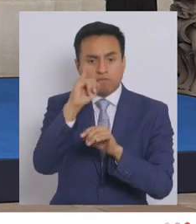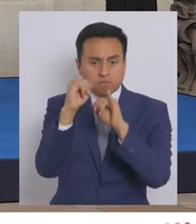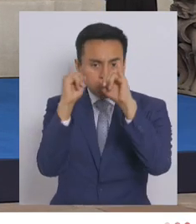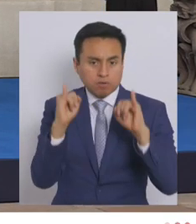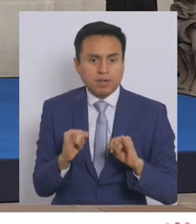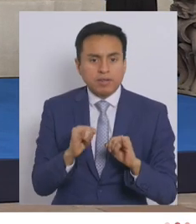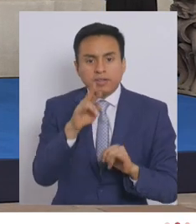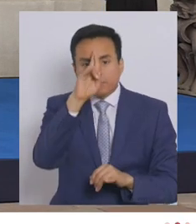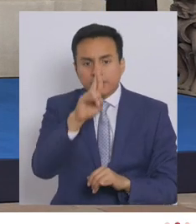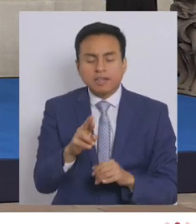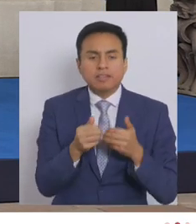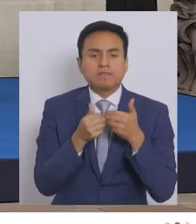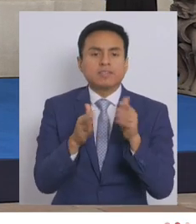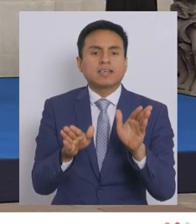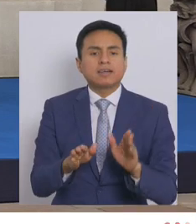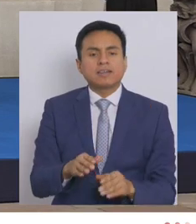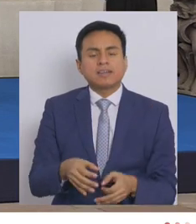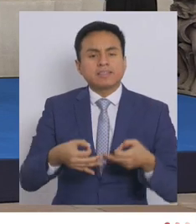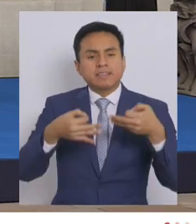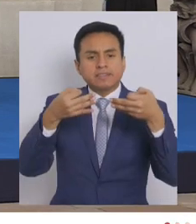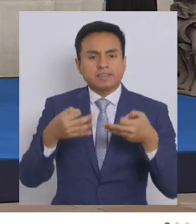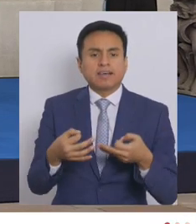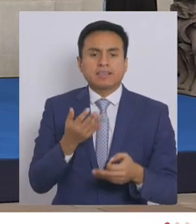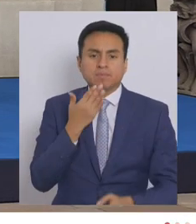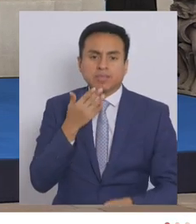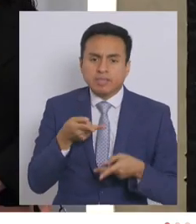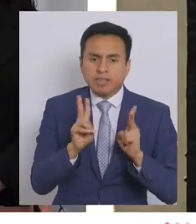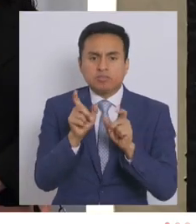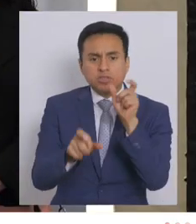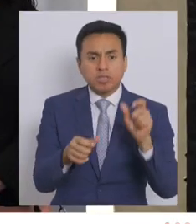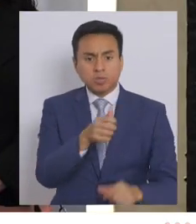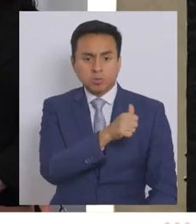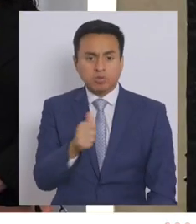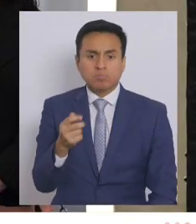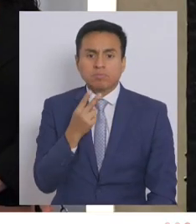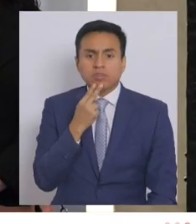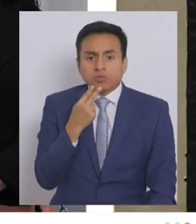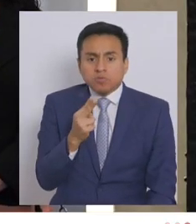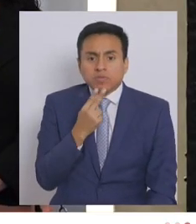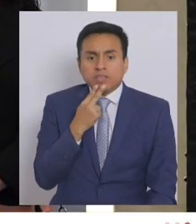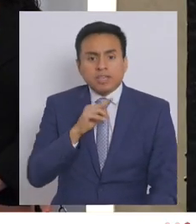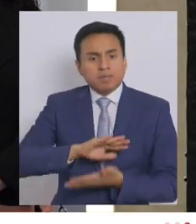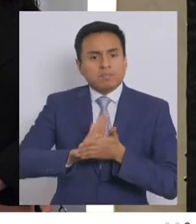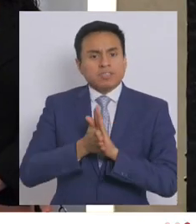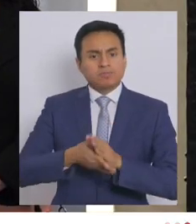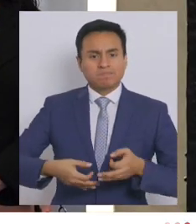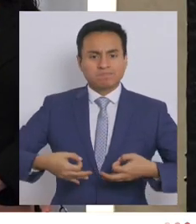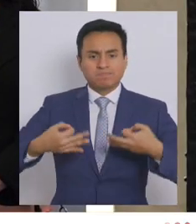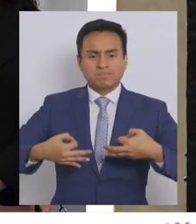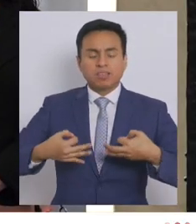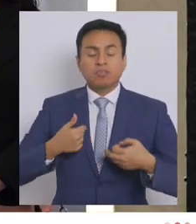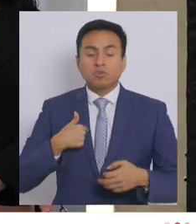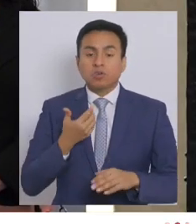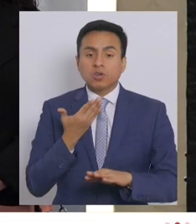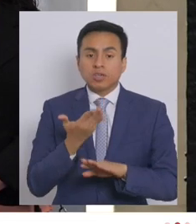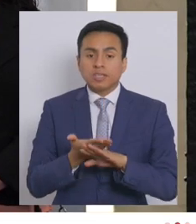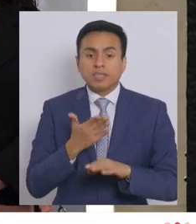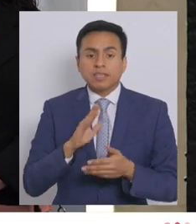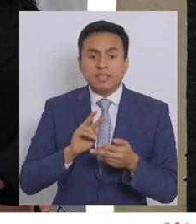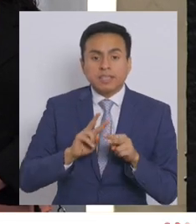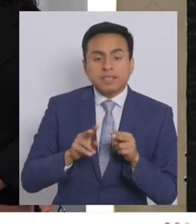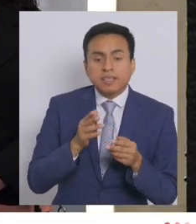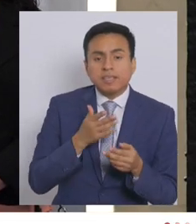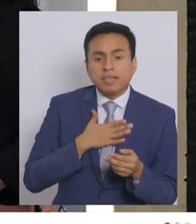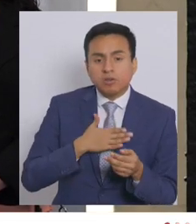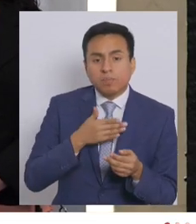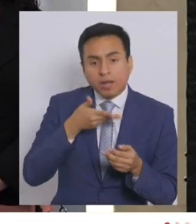respetar la libertad, la dignidad y el derecho de todos a vivir su vida en plenitud. Por eso yo quiero agradecer